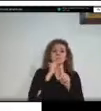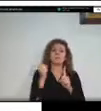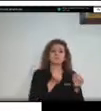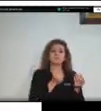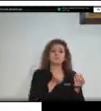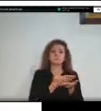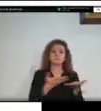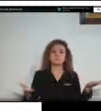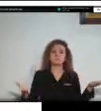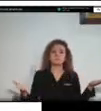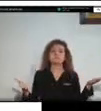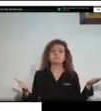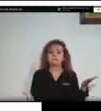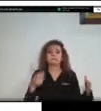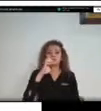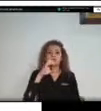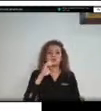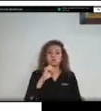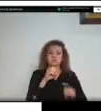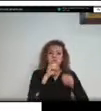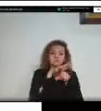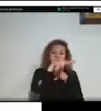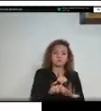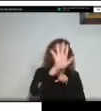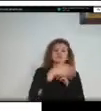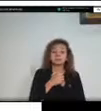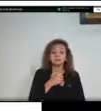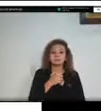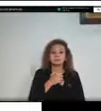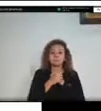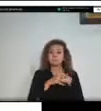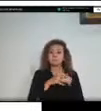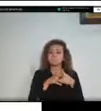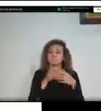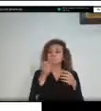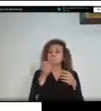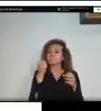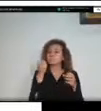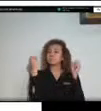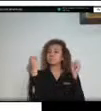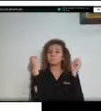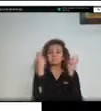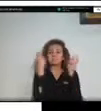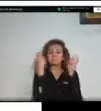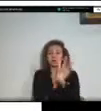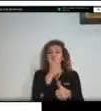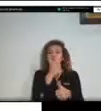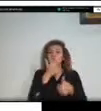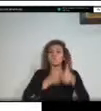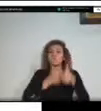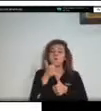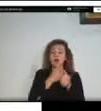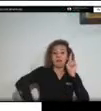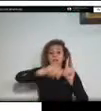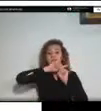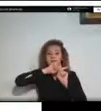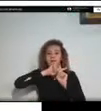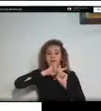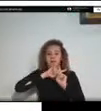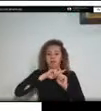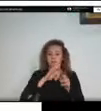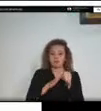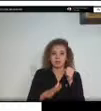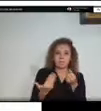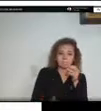probabilidad de que algo nos ocurra o las amenazas que podemos tener y las consecuencias o la vulnerabilidad